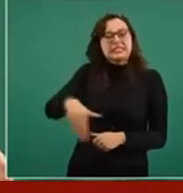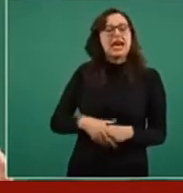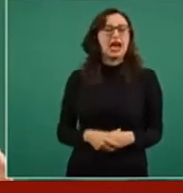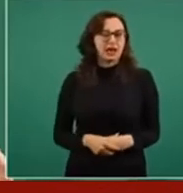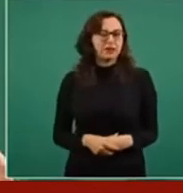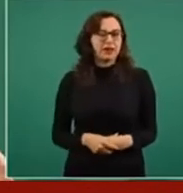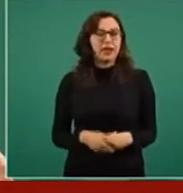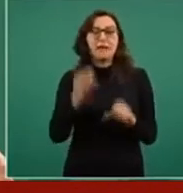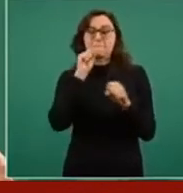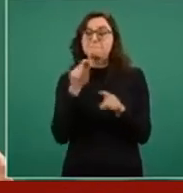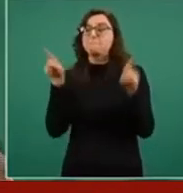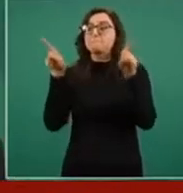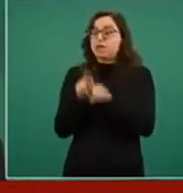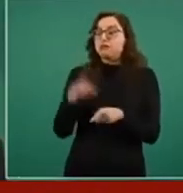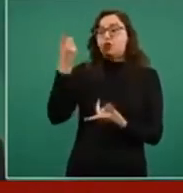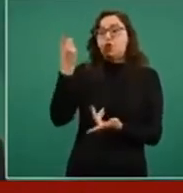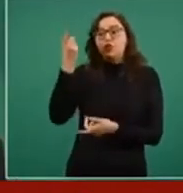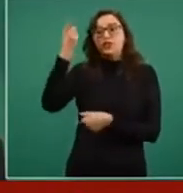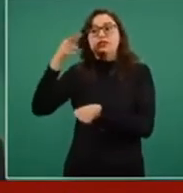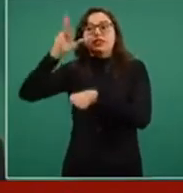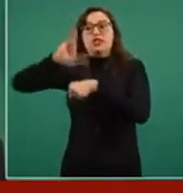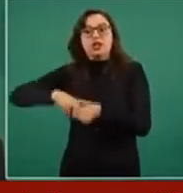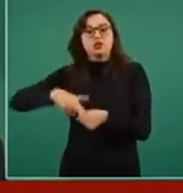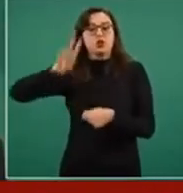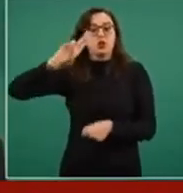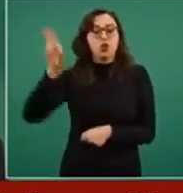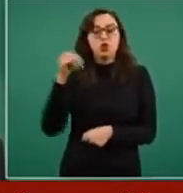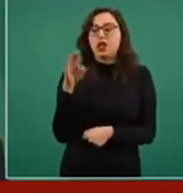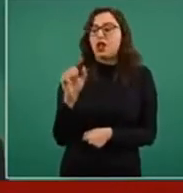de la UNAM, después secretario de Salud, Narro,